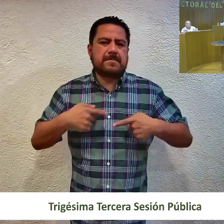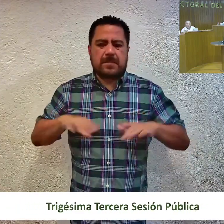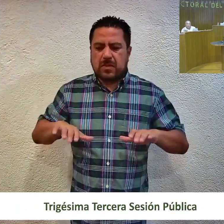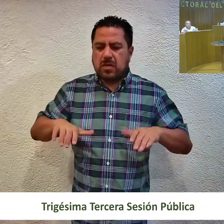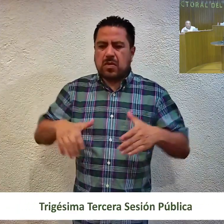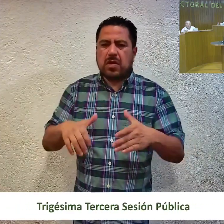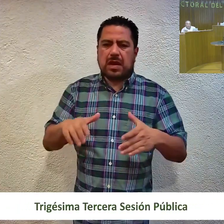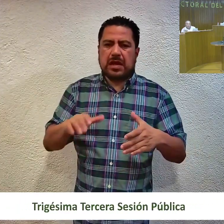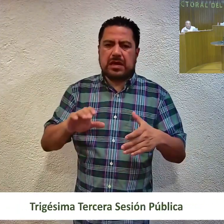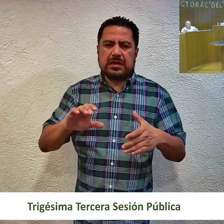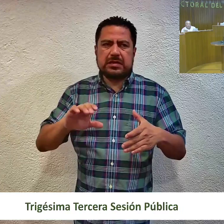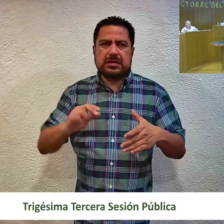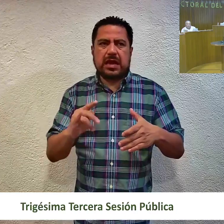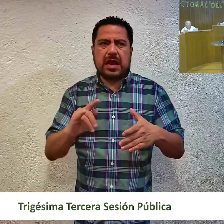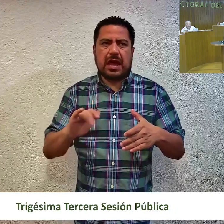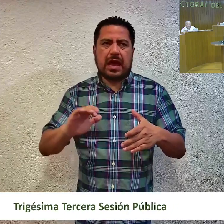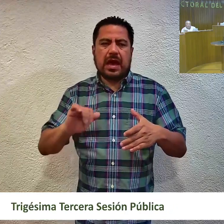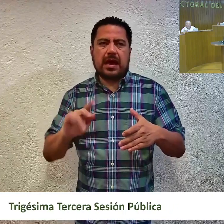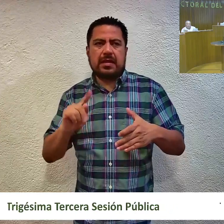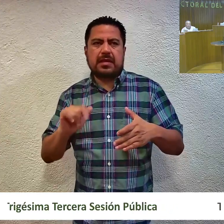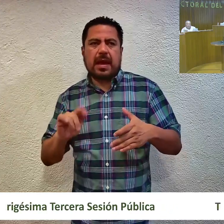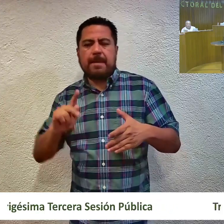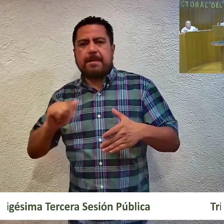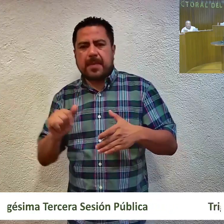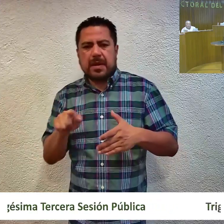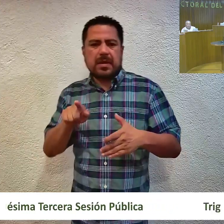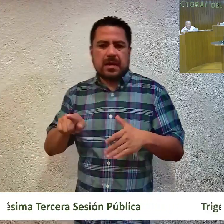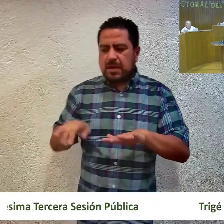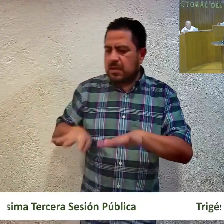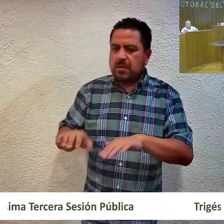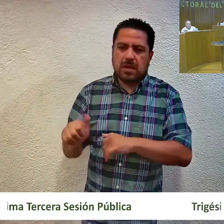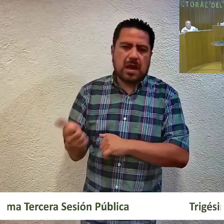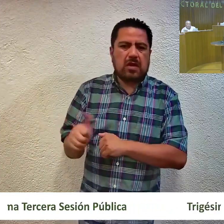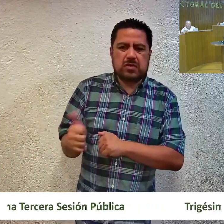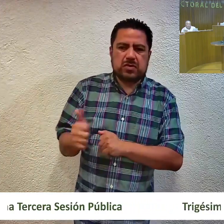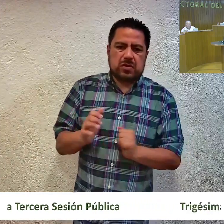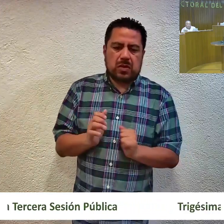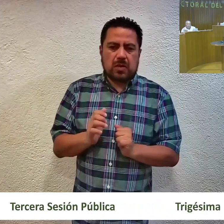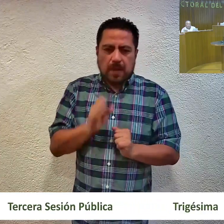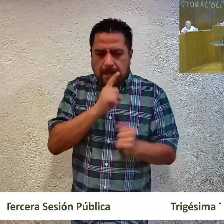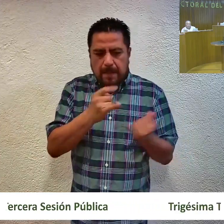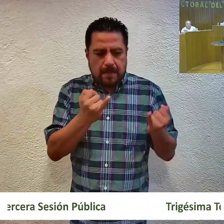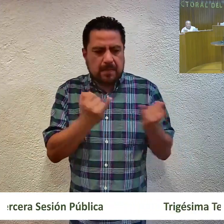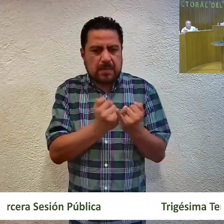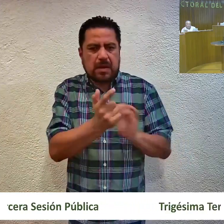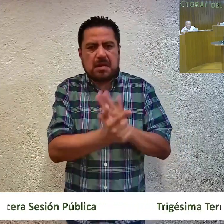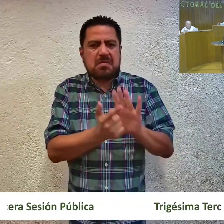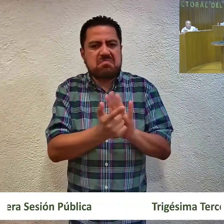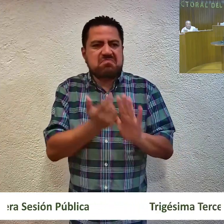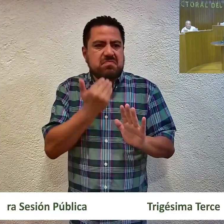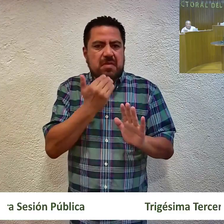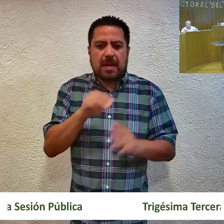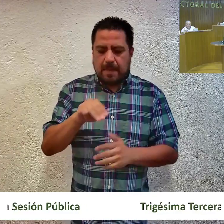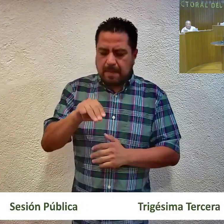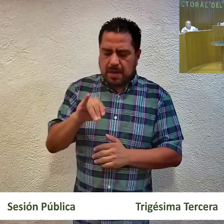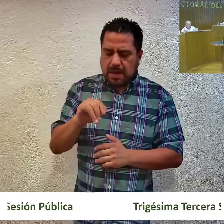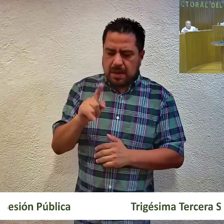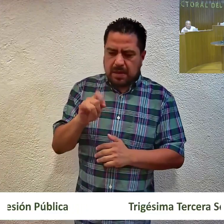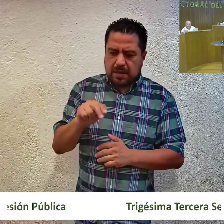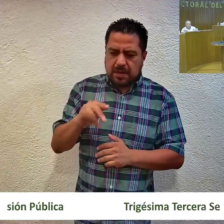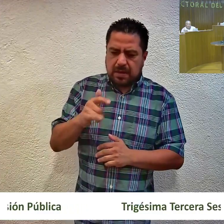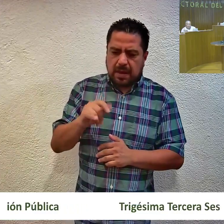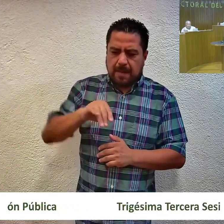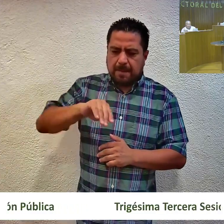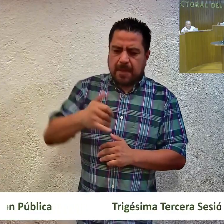de Chilacachapa de la Asamblea Municipal realizada el 19 de agosto, así como la ineligibilidad de Malinali Godine Segura y